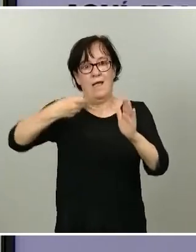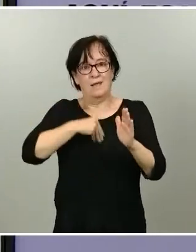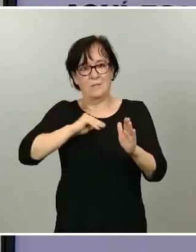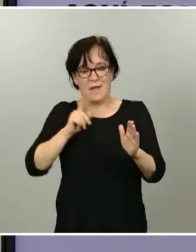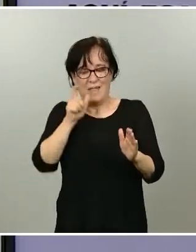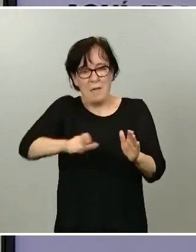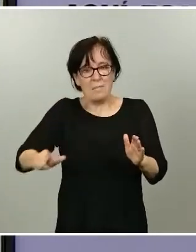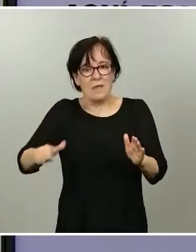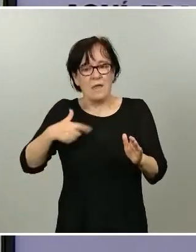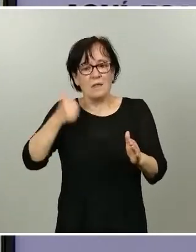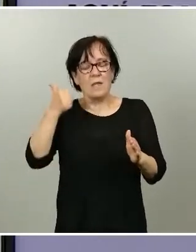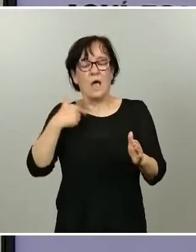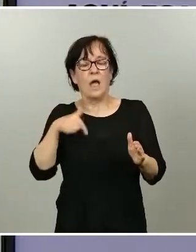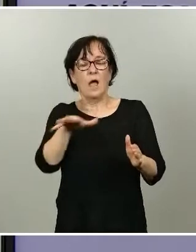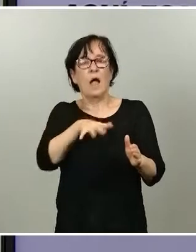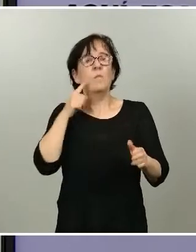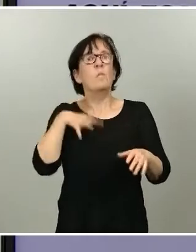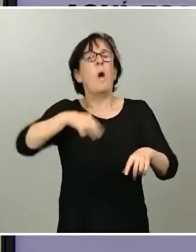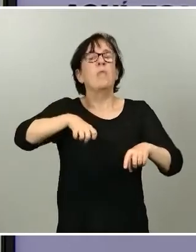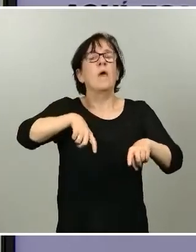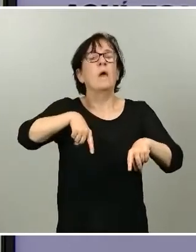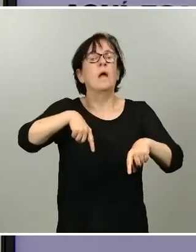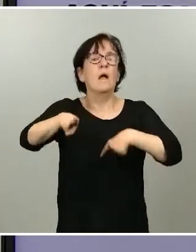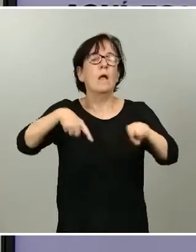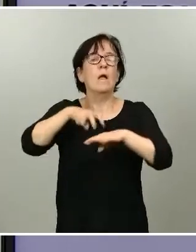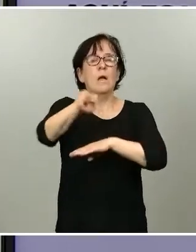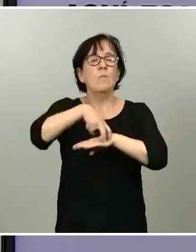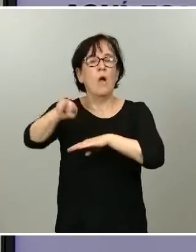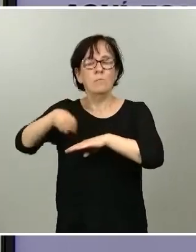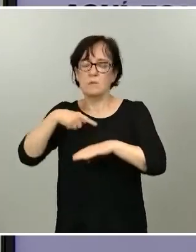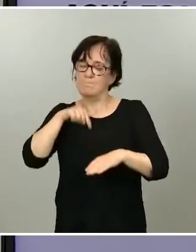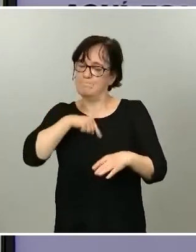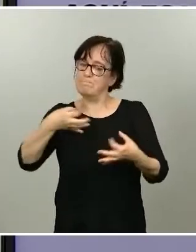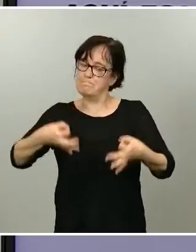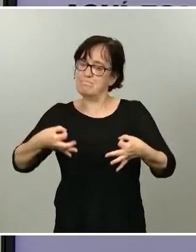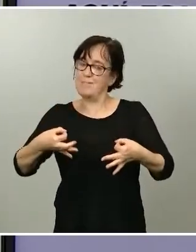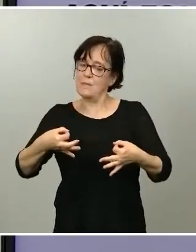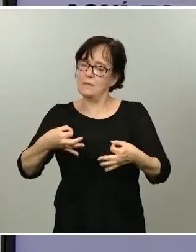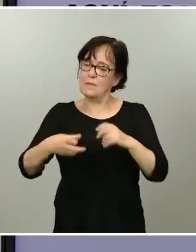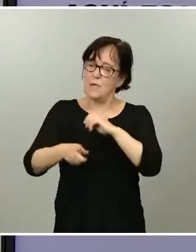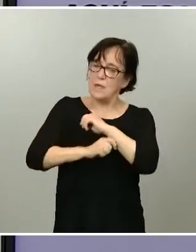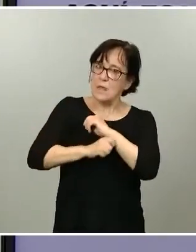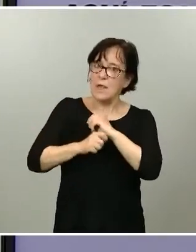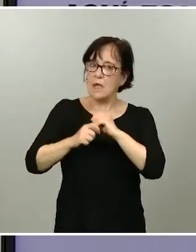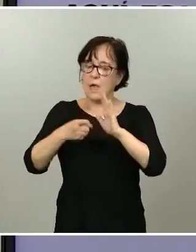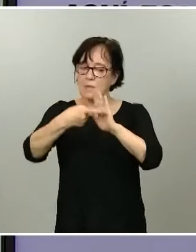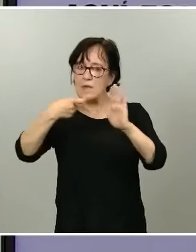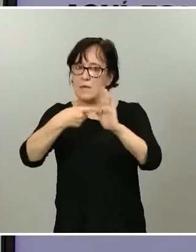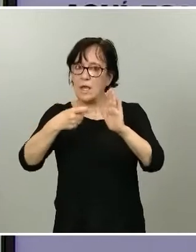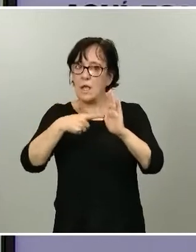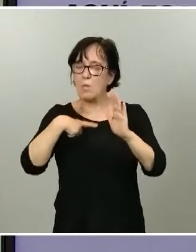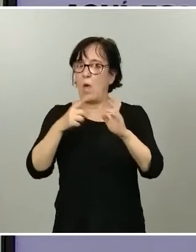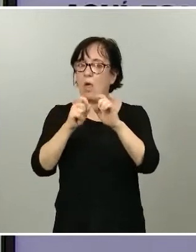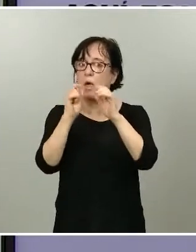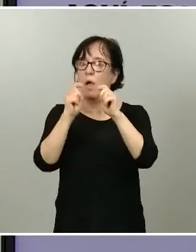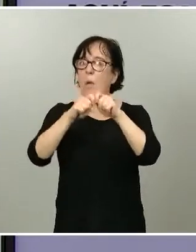desbarataba con la importación de casos desde fuera. Es en ese momento donde se explicita la medida de cuarentena para quien